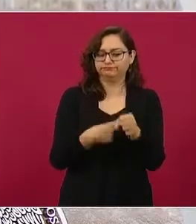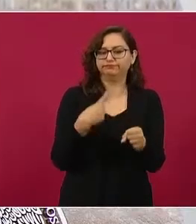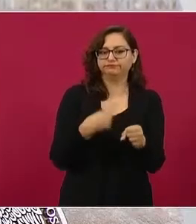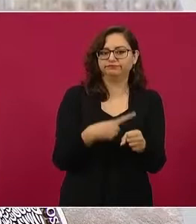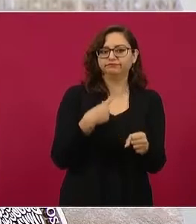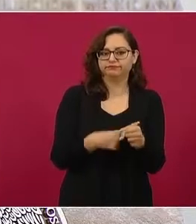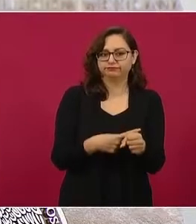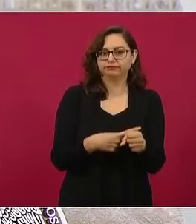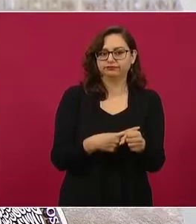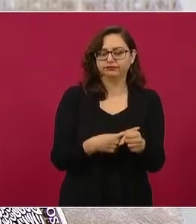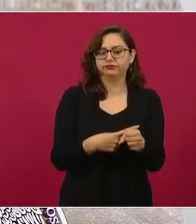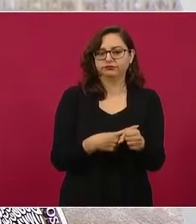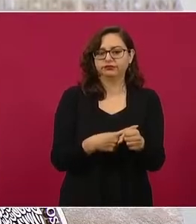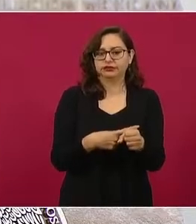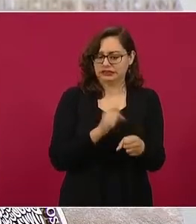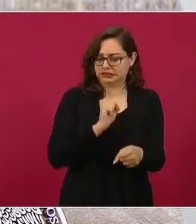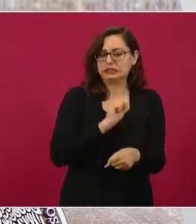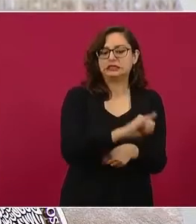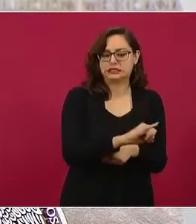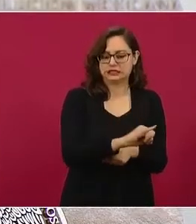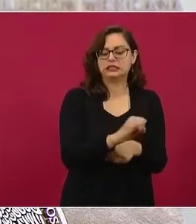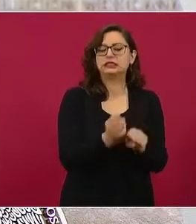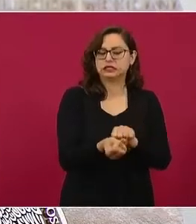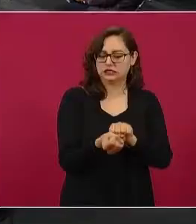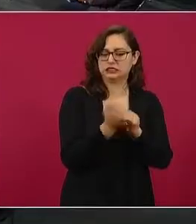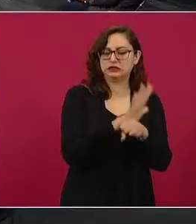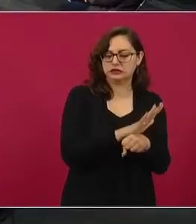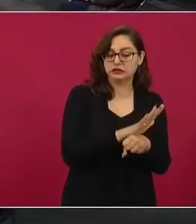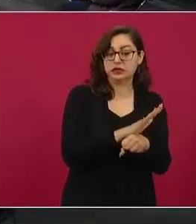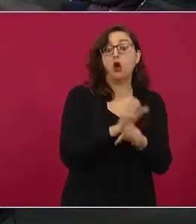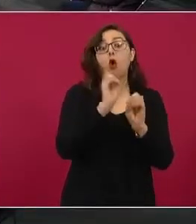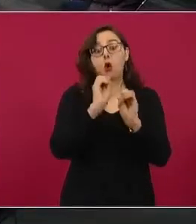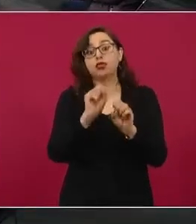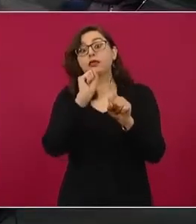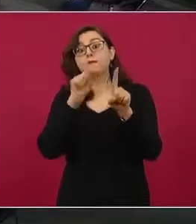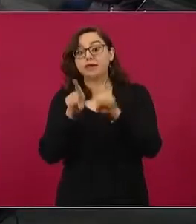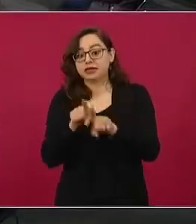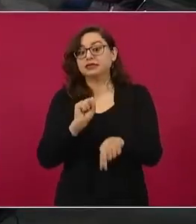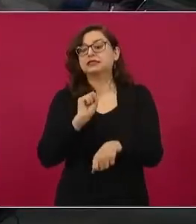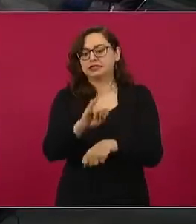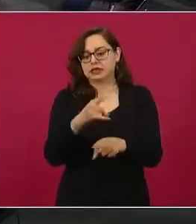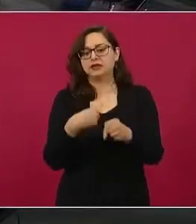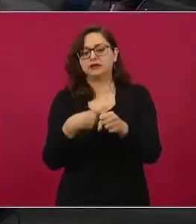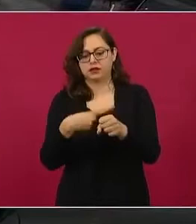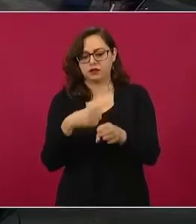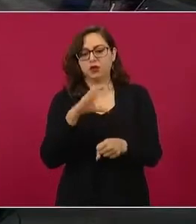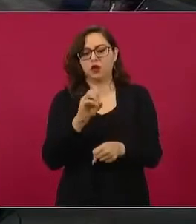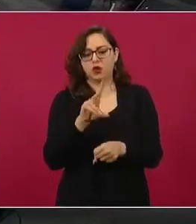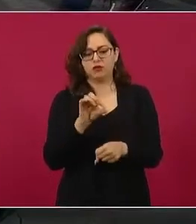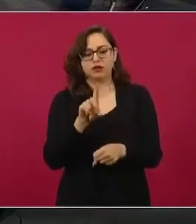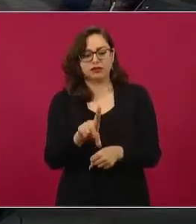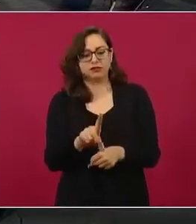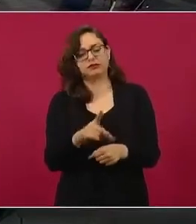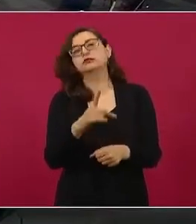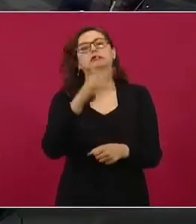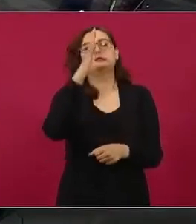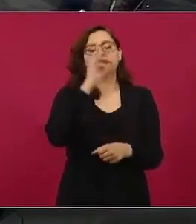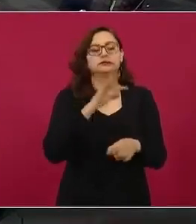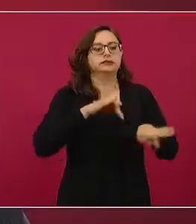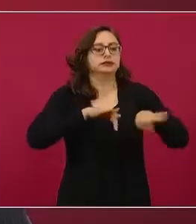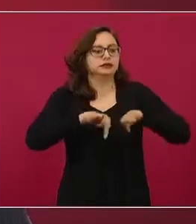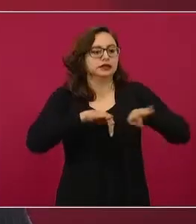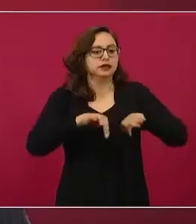puede interferir con el funcionamiento de los espacios laborales. Esto es lo que motivó en buena medida